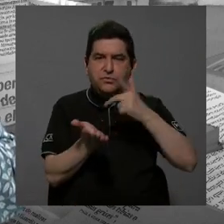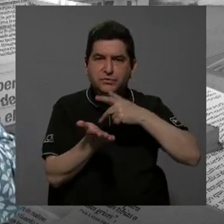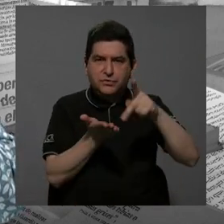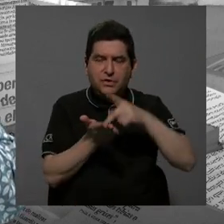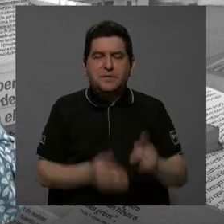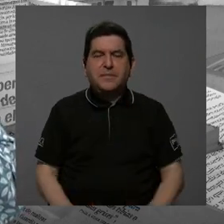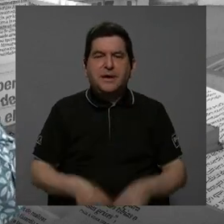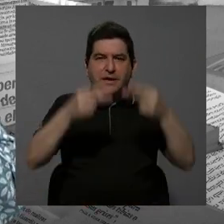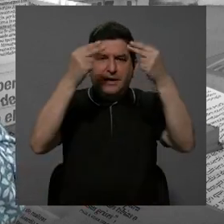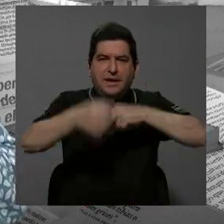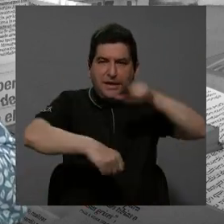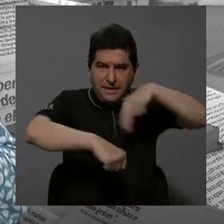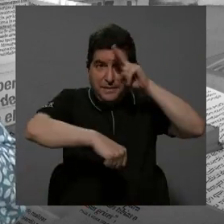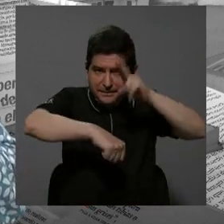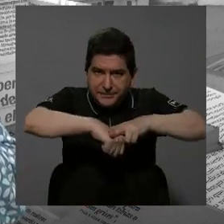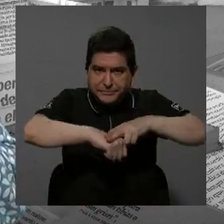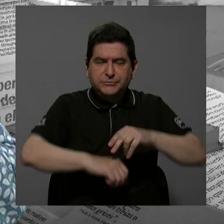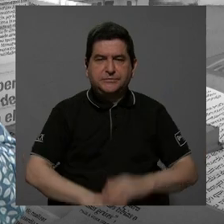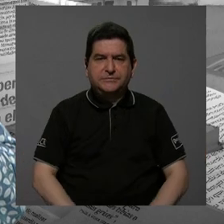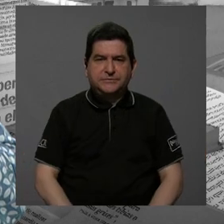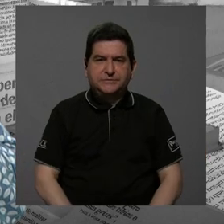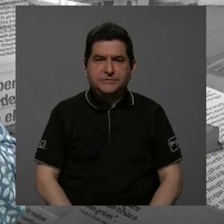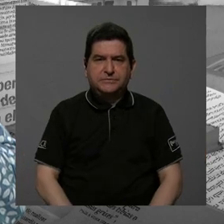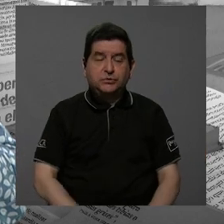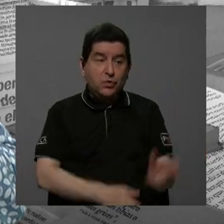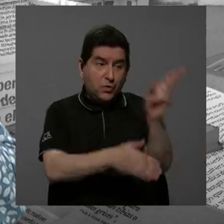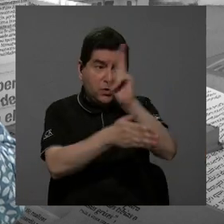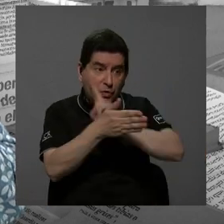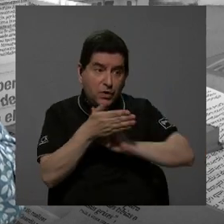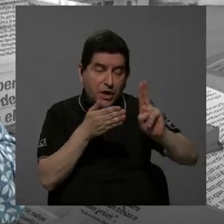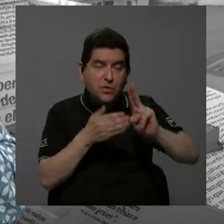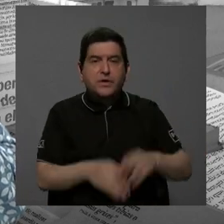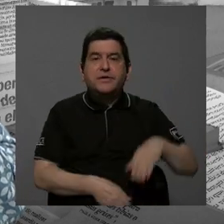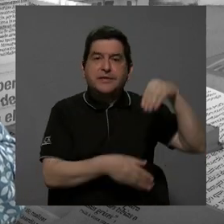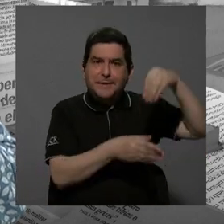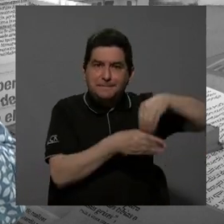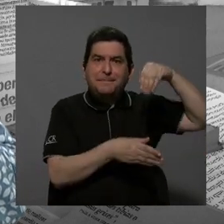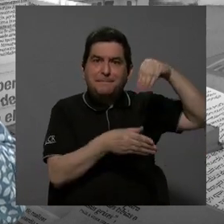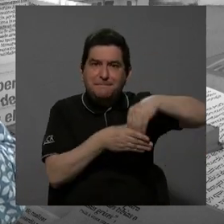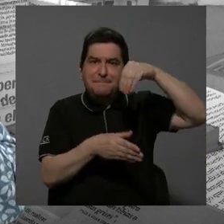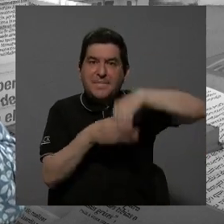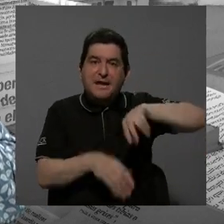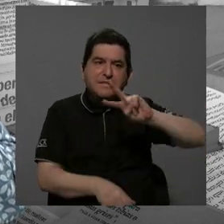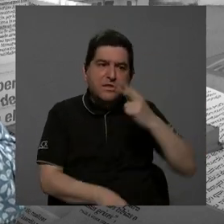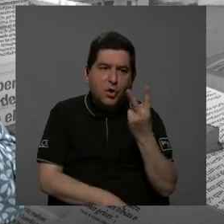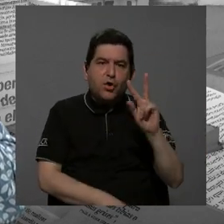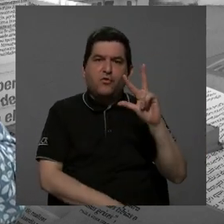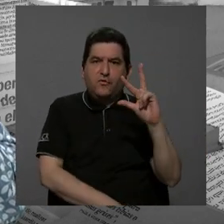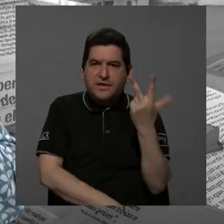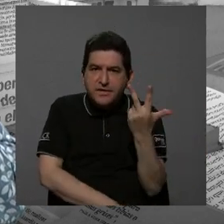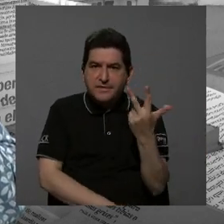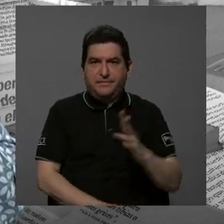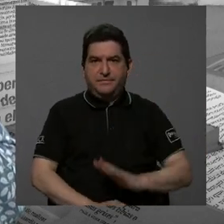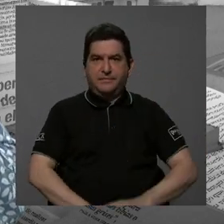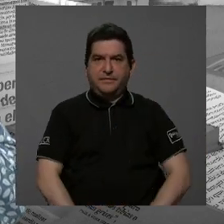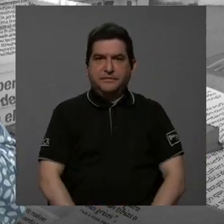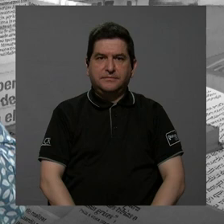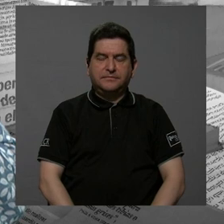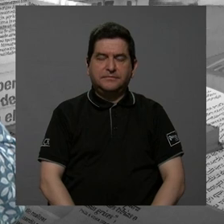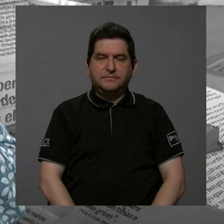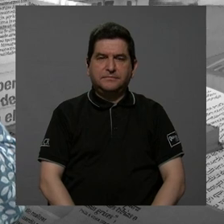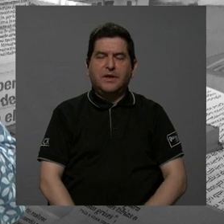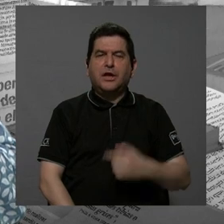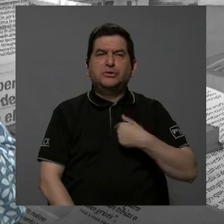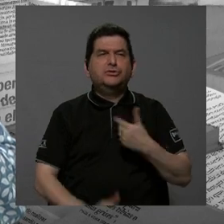presupuesto nacional. O sea, la universidad tiene que invertir el doble, el triple, etc. Y